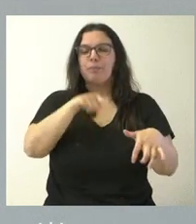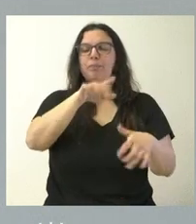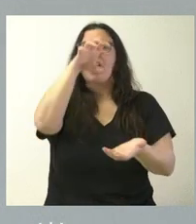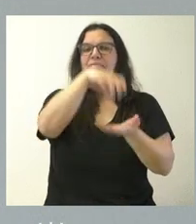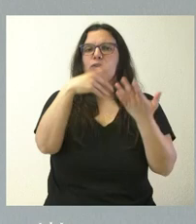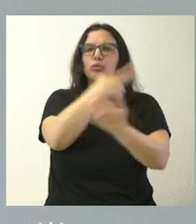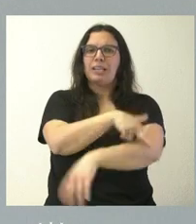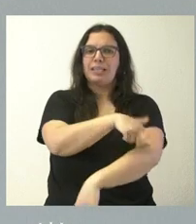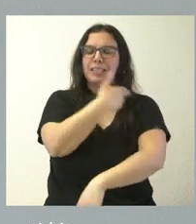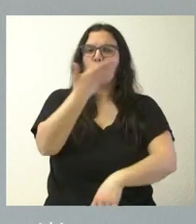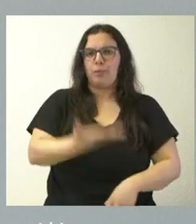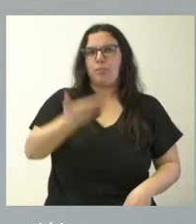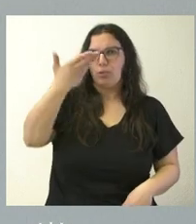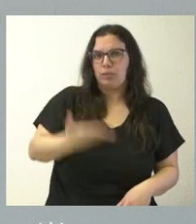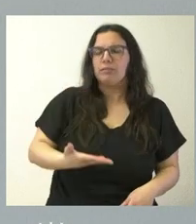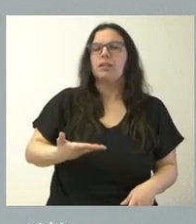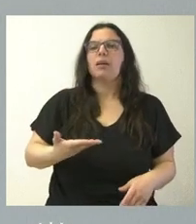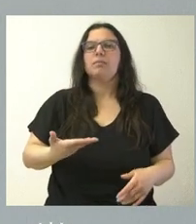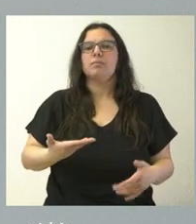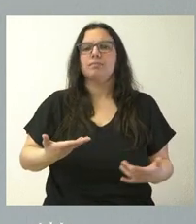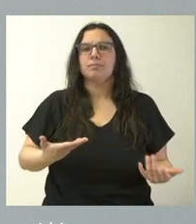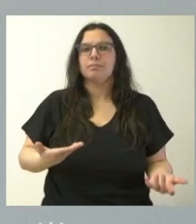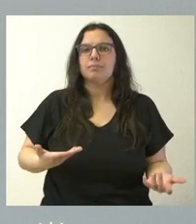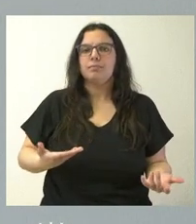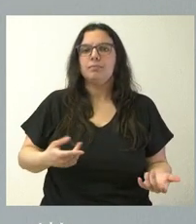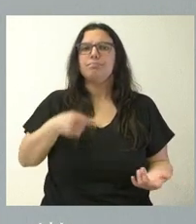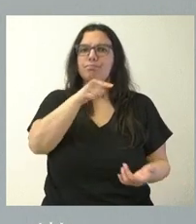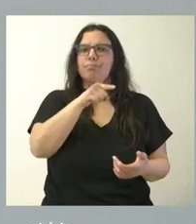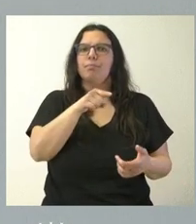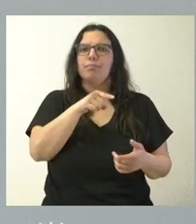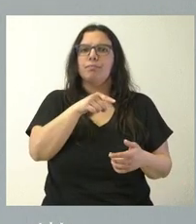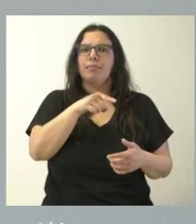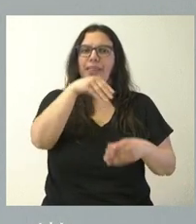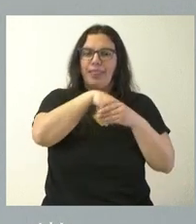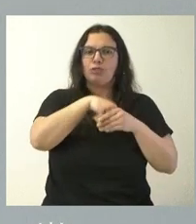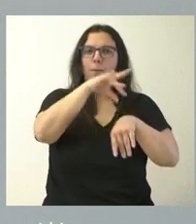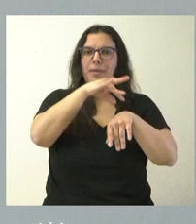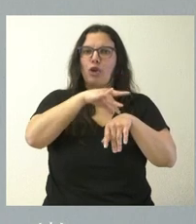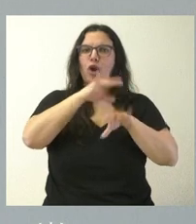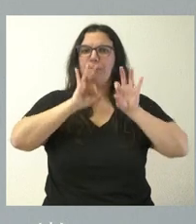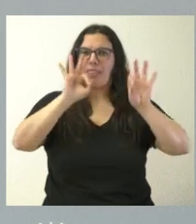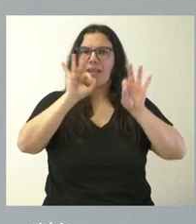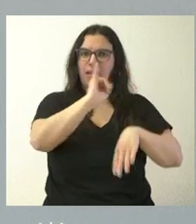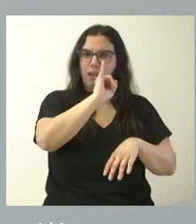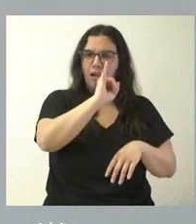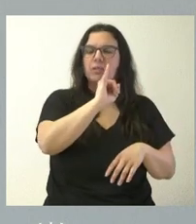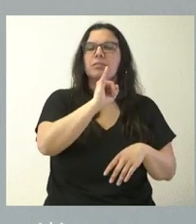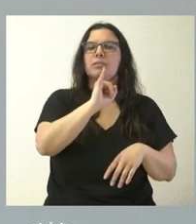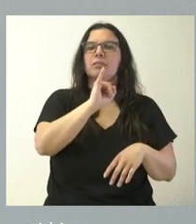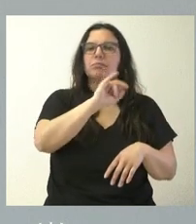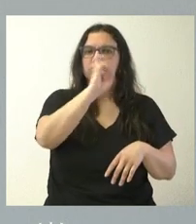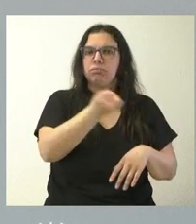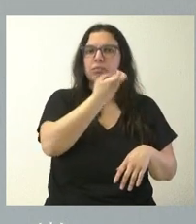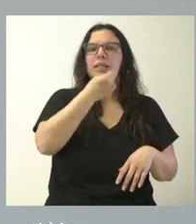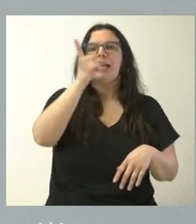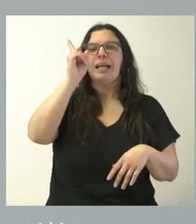sanitario importante que también tiene algunas especialidades médicas y que incluye un centro de salud,